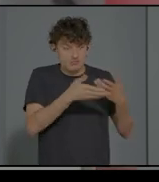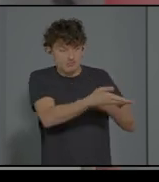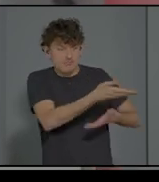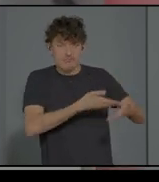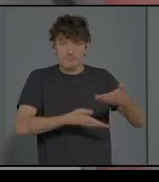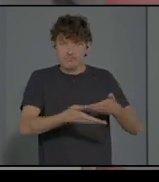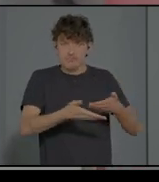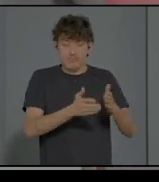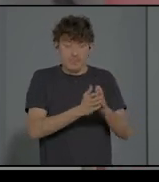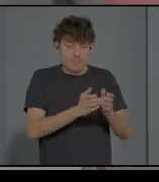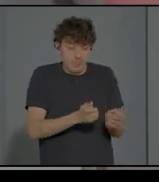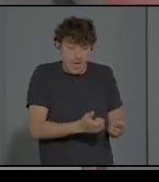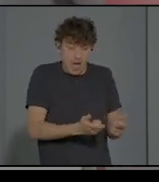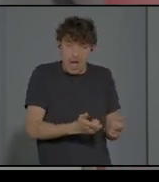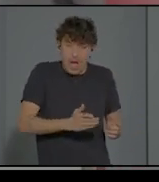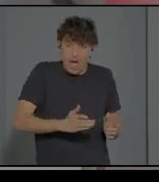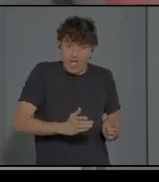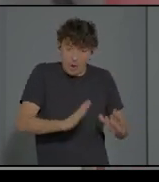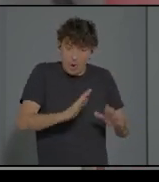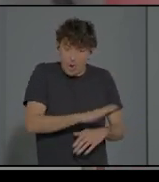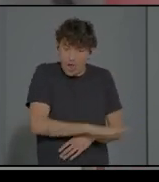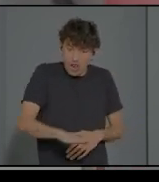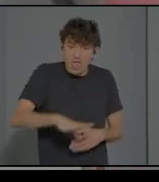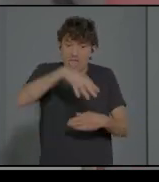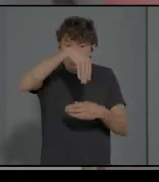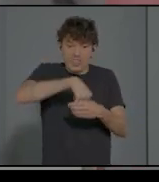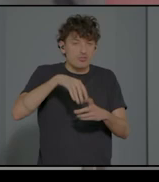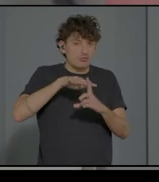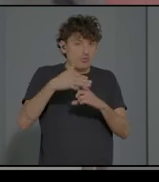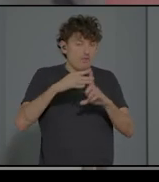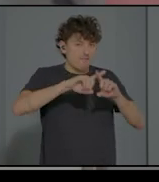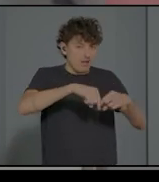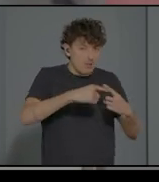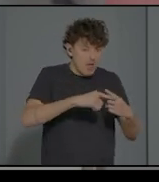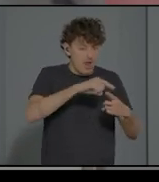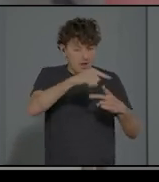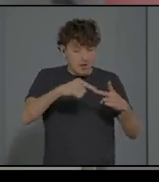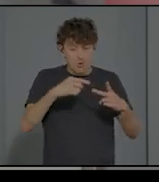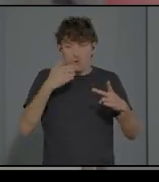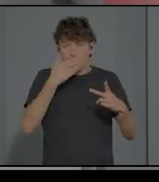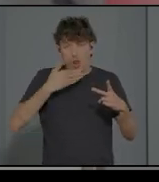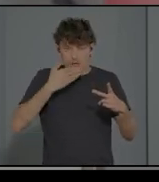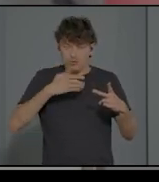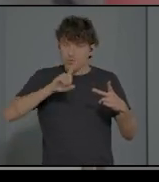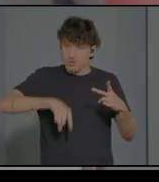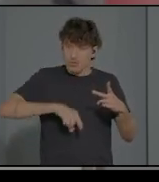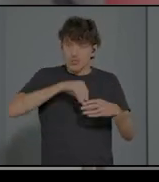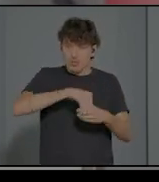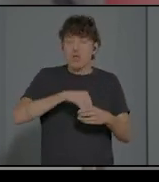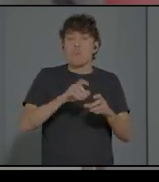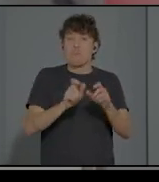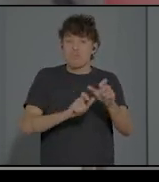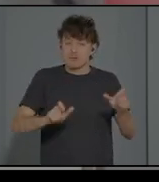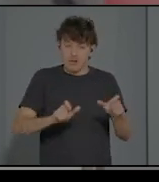contexto familiar, en el contexto escolar, escolar, por personas que lo entienden, que entienden que